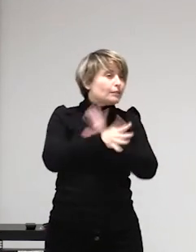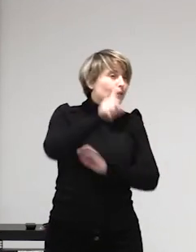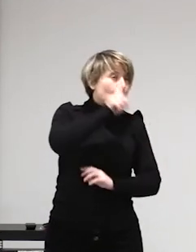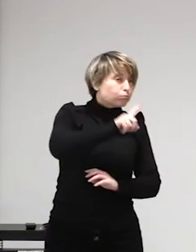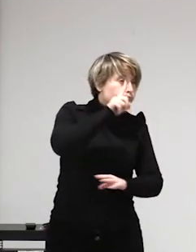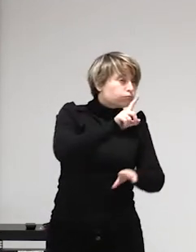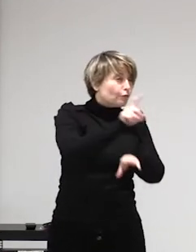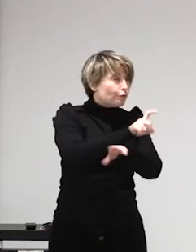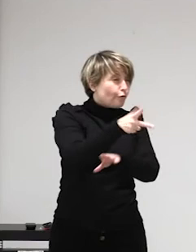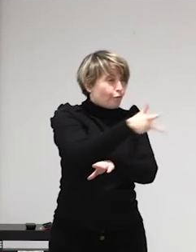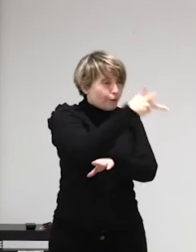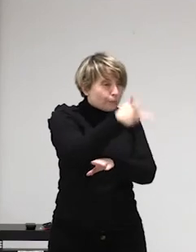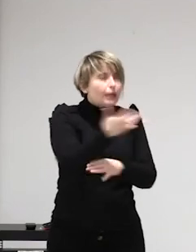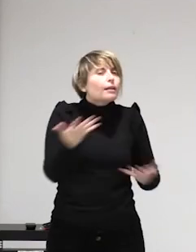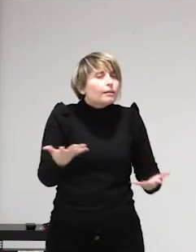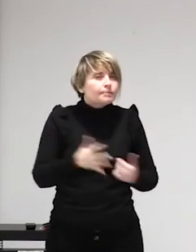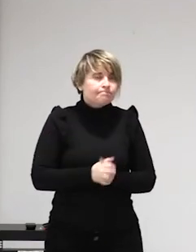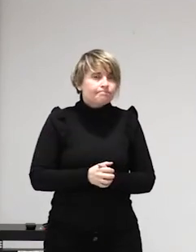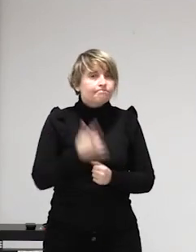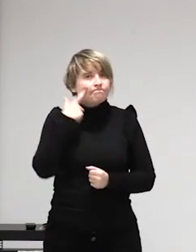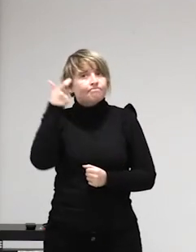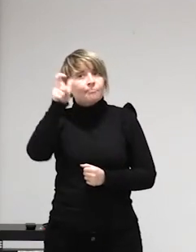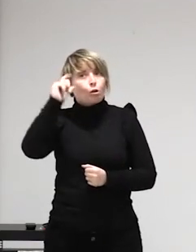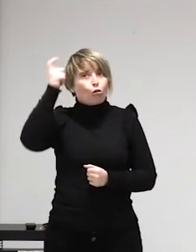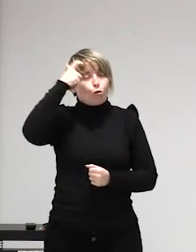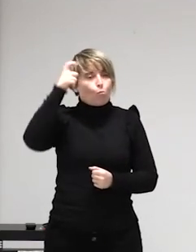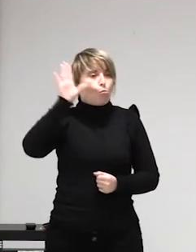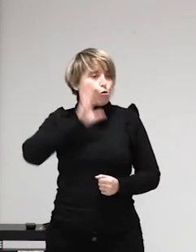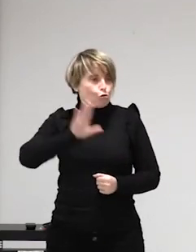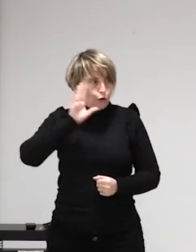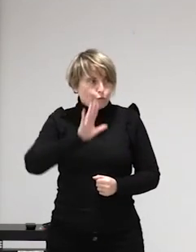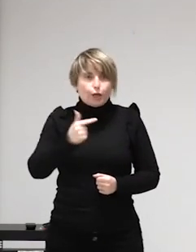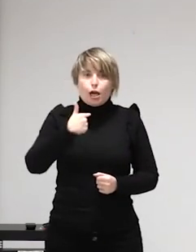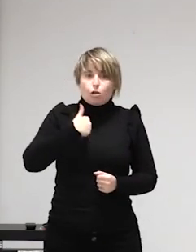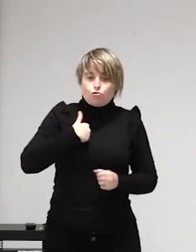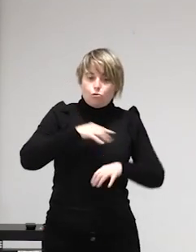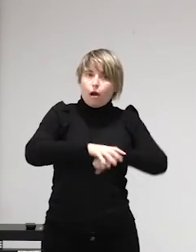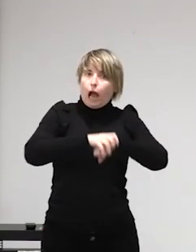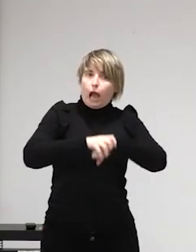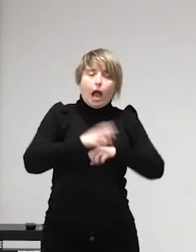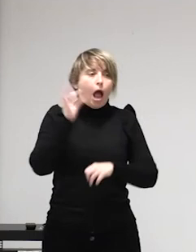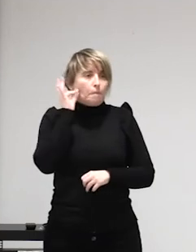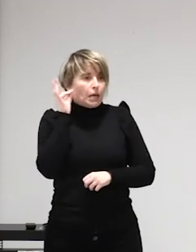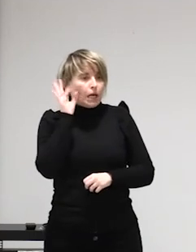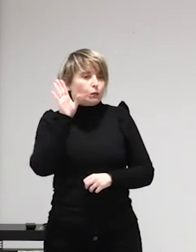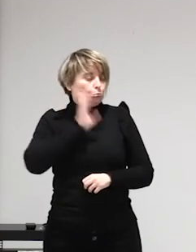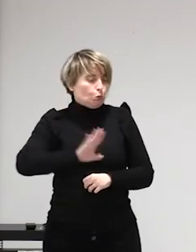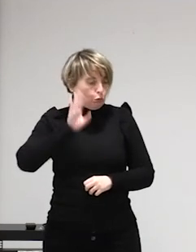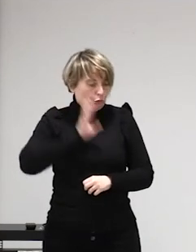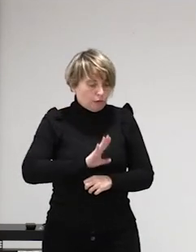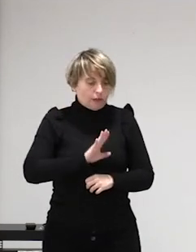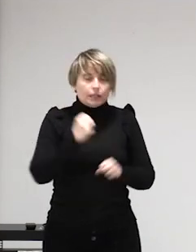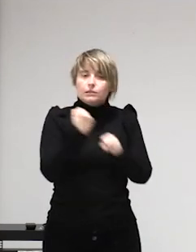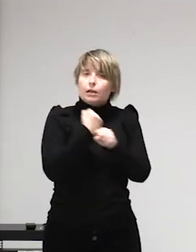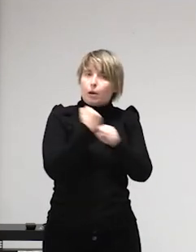la sociedad te dice si tienes determinada conducta sexual tú eres susceptible de que te suceda cualquier cosa